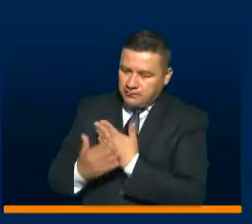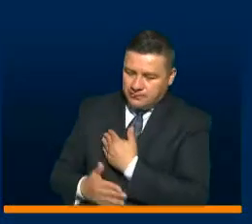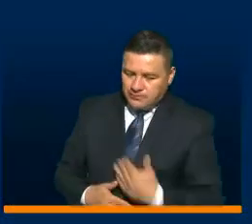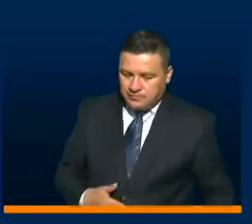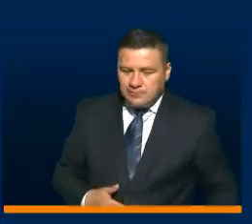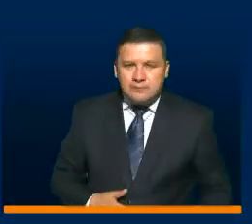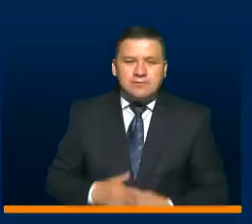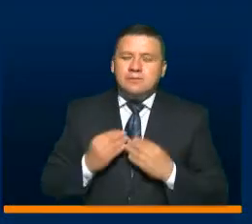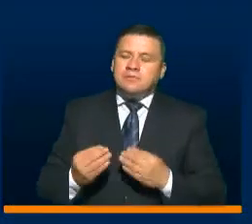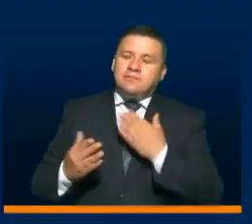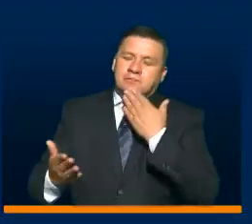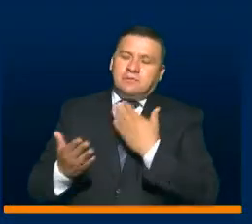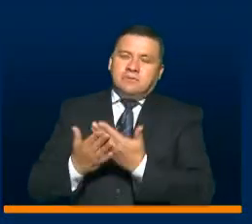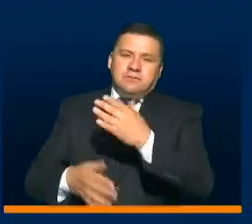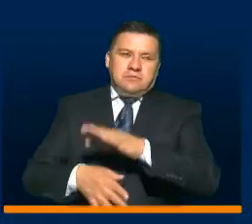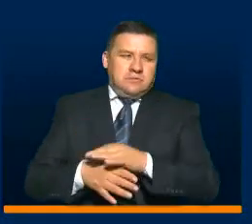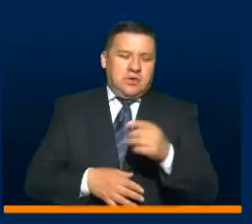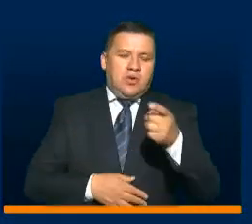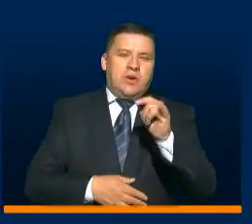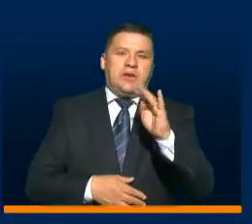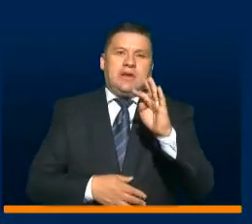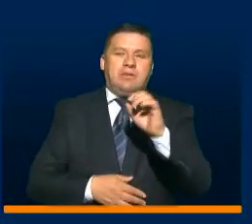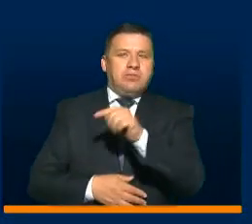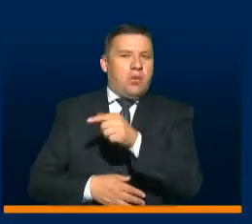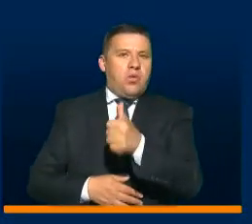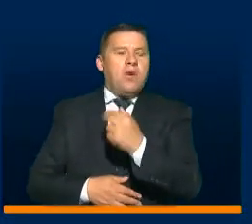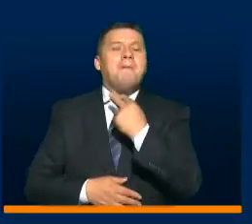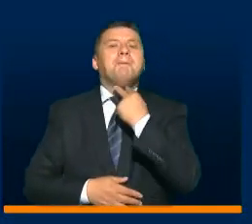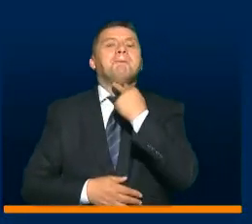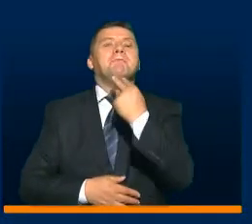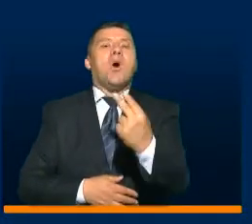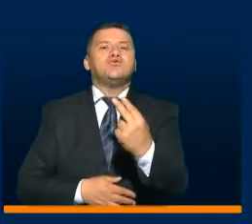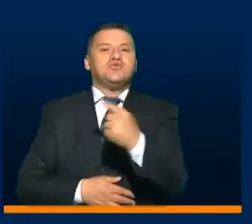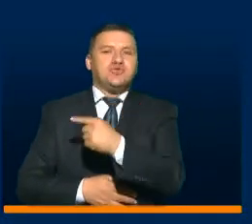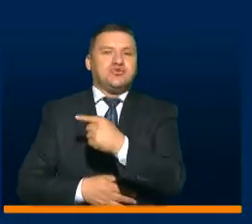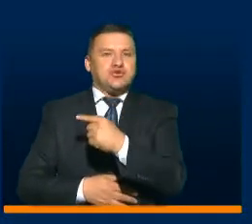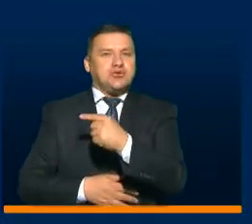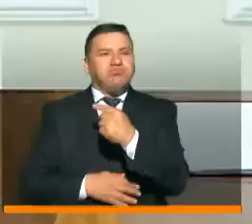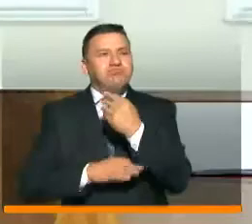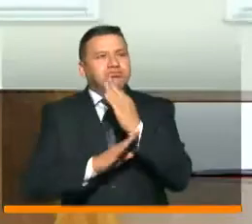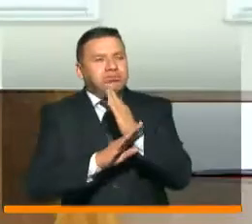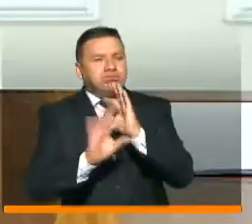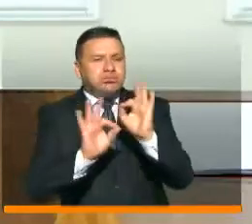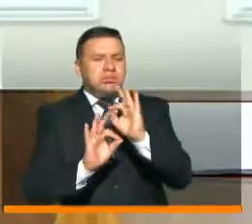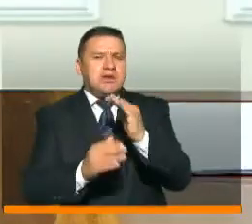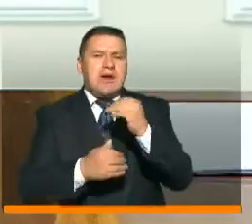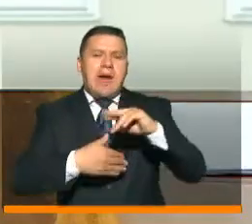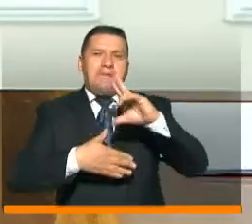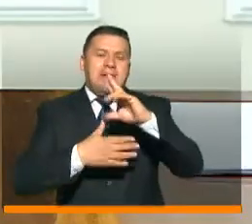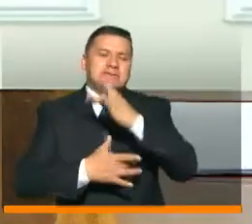señor presidente. Muchísimas gracias, doctor Cuauhtémoc, por ser esa voz en el programa de inmunización de la Organización Panamericana de la Salud.